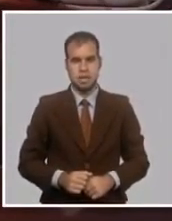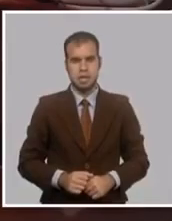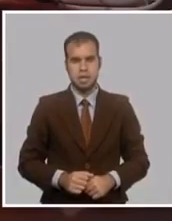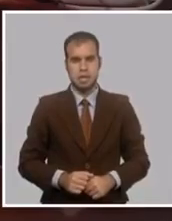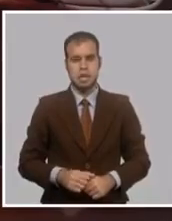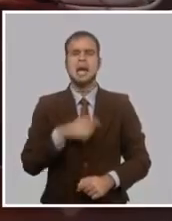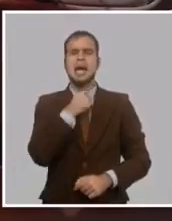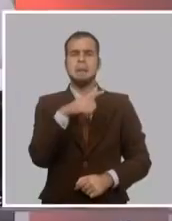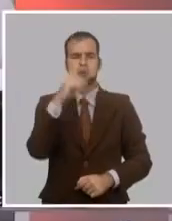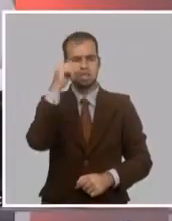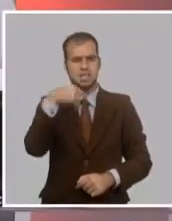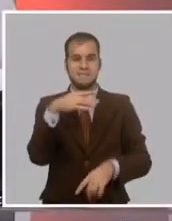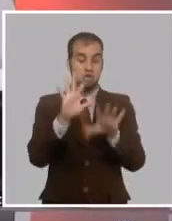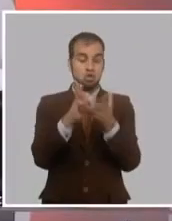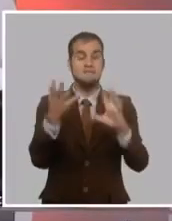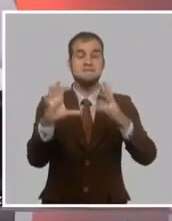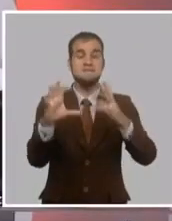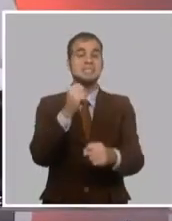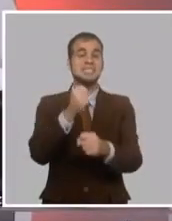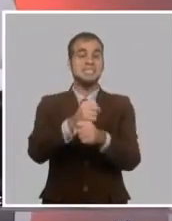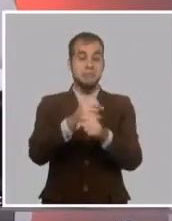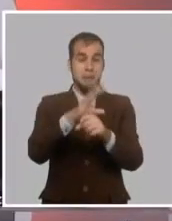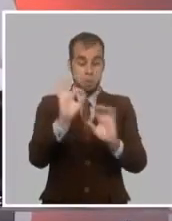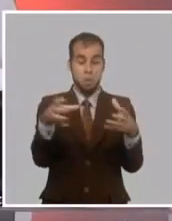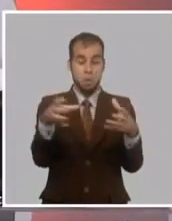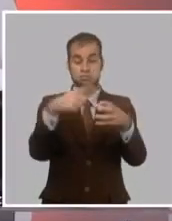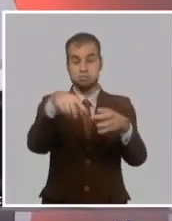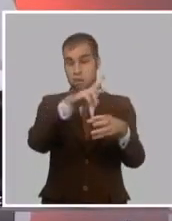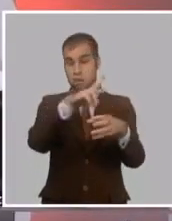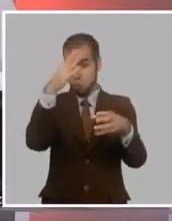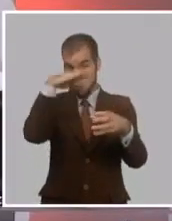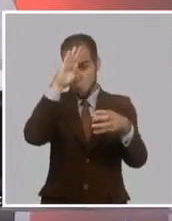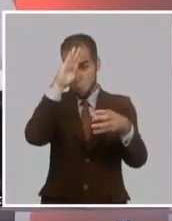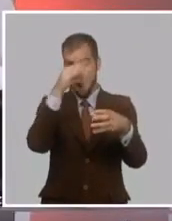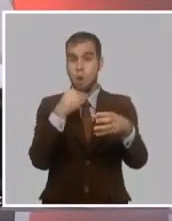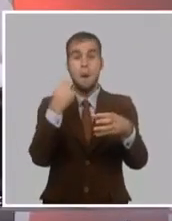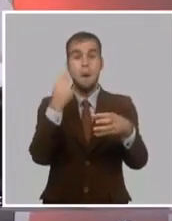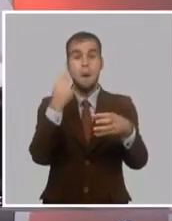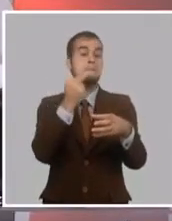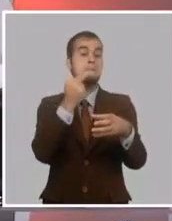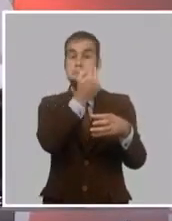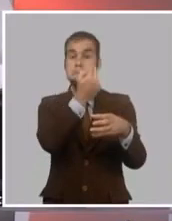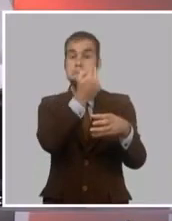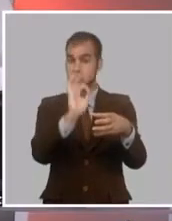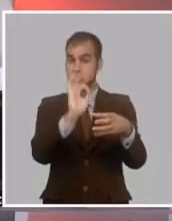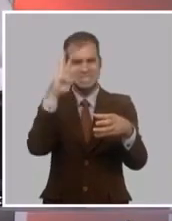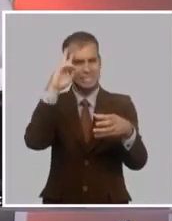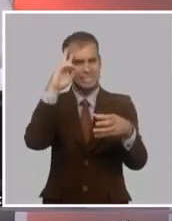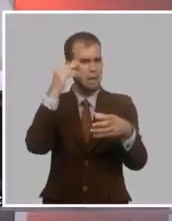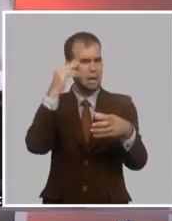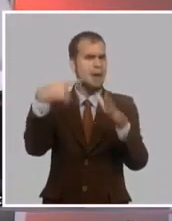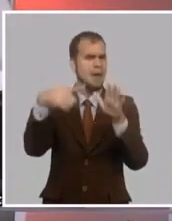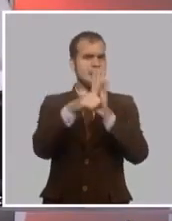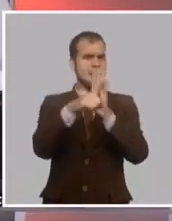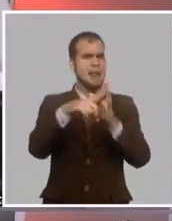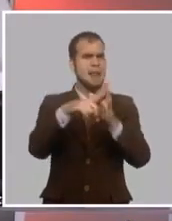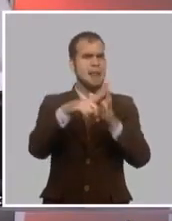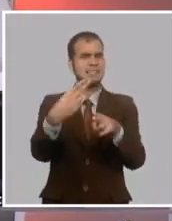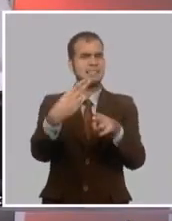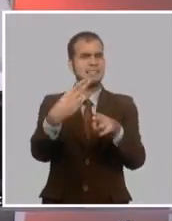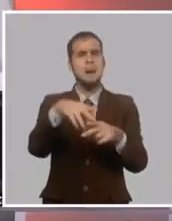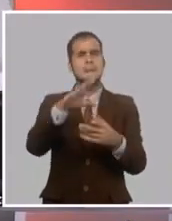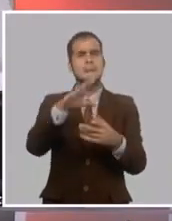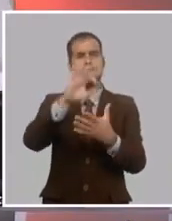líneas siempre de trabajo del Partido Revolucionario Cubano y del propio Martí. Pensemos en el manifiesto de Montecristi. La guerra no es contra el español.